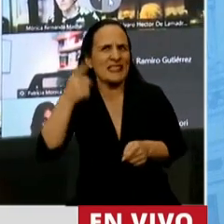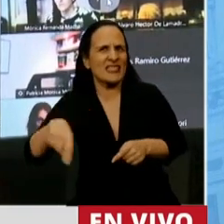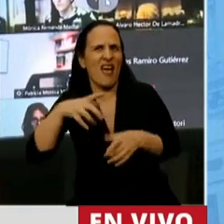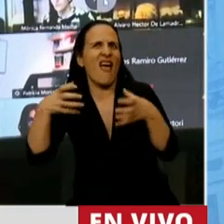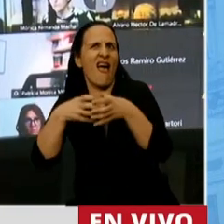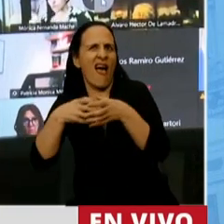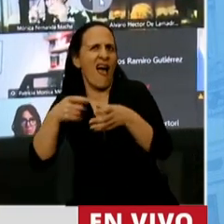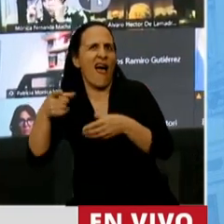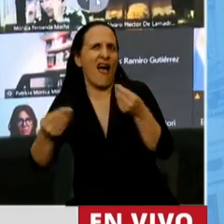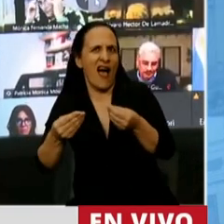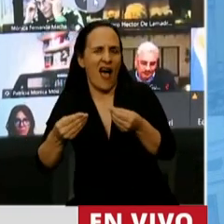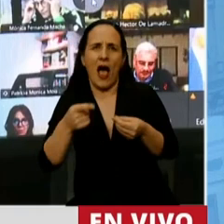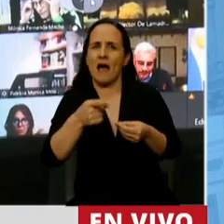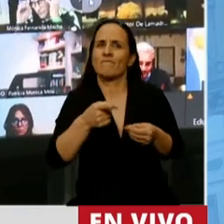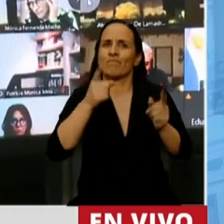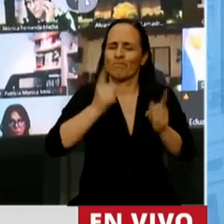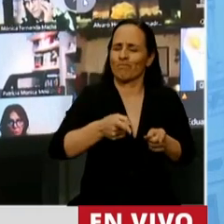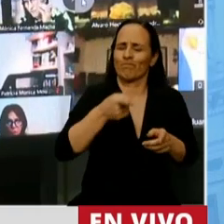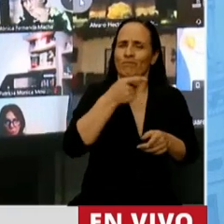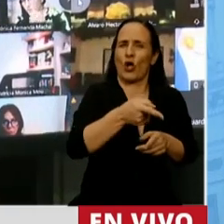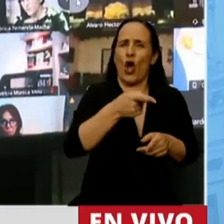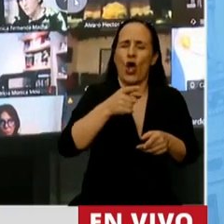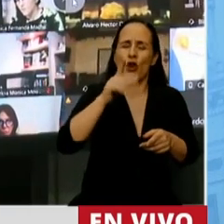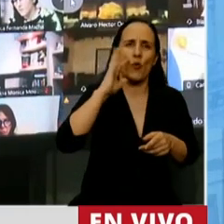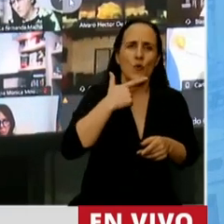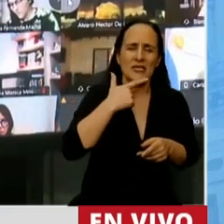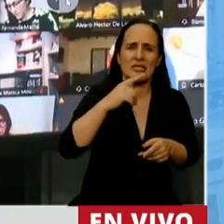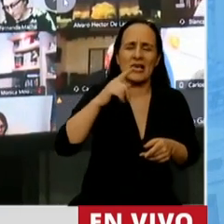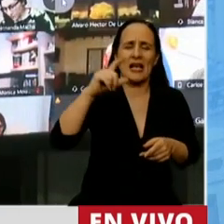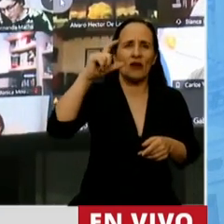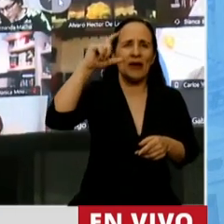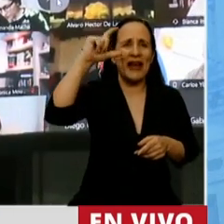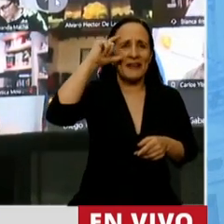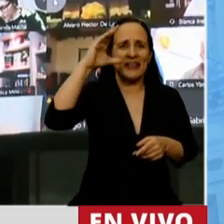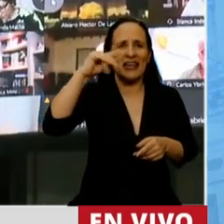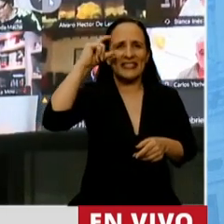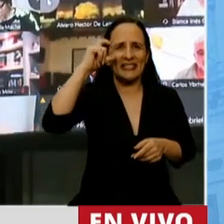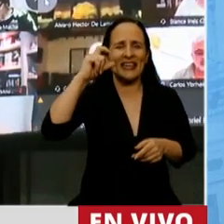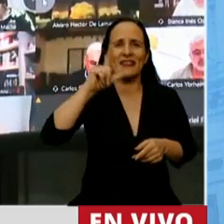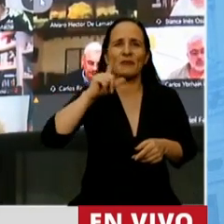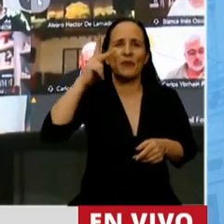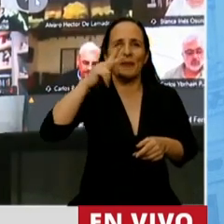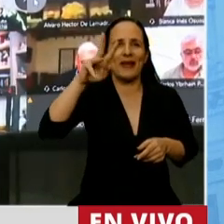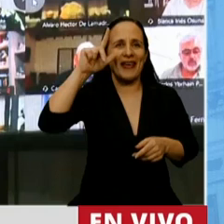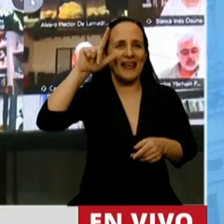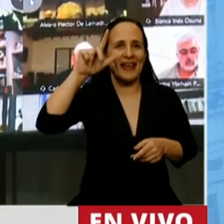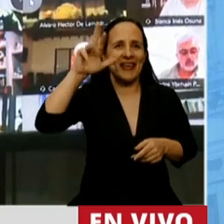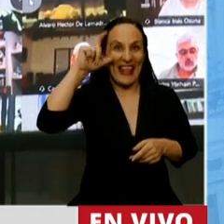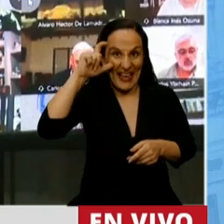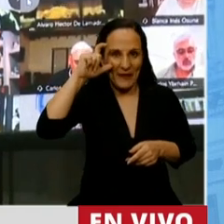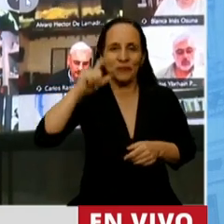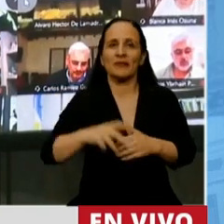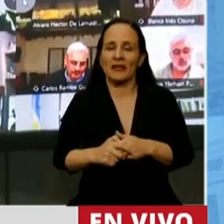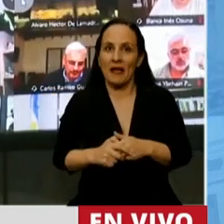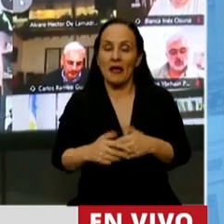desagravio por Luis Echeverri, por lo que le... por la disputa que tiene con su hermana.